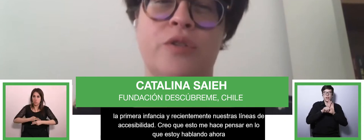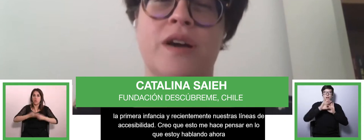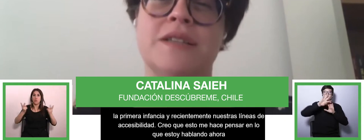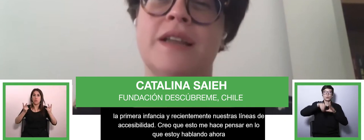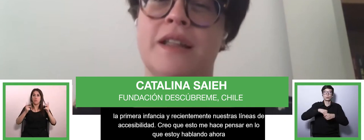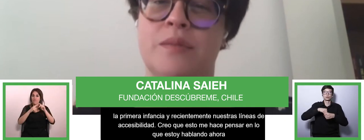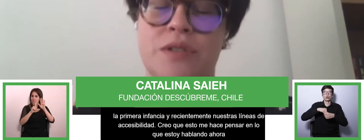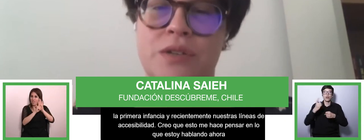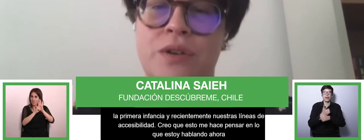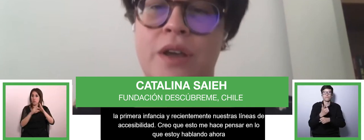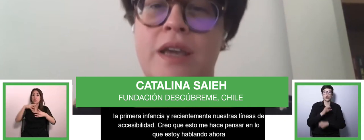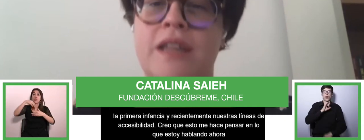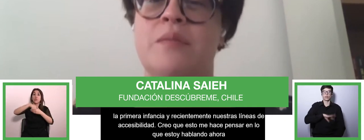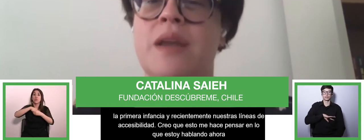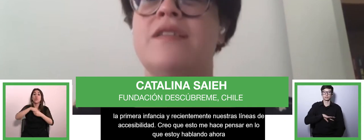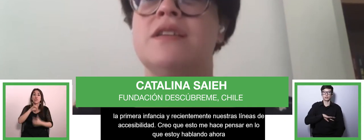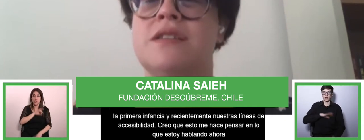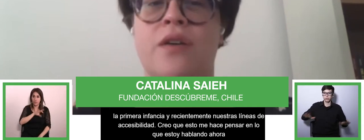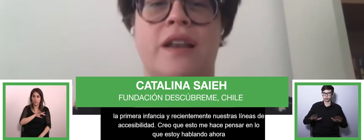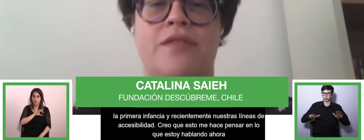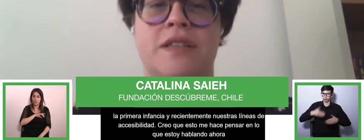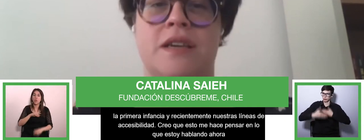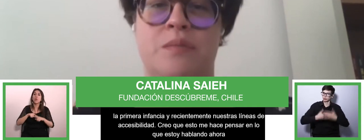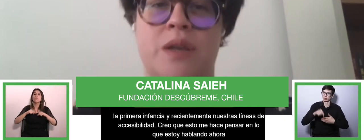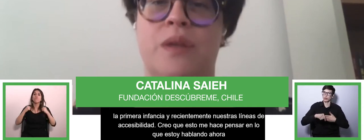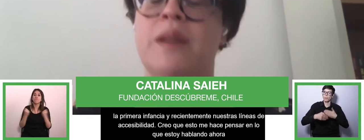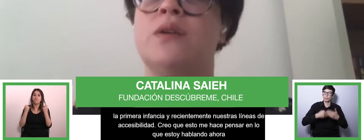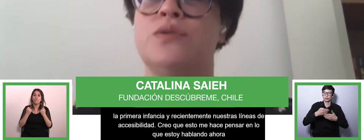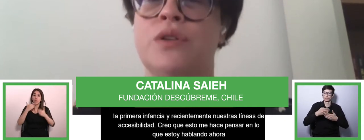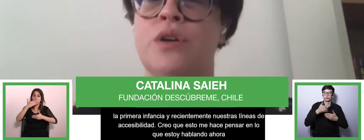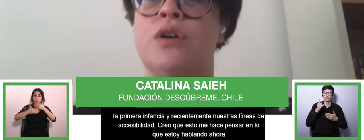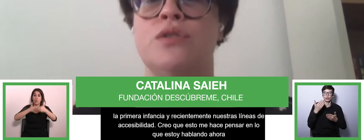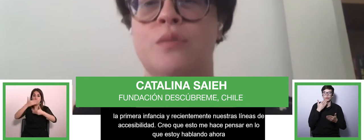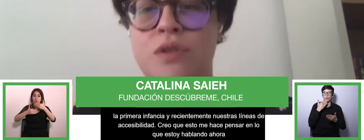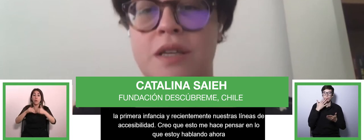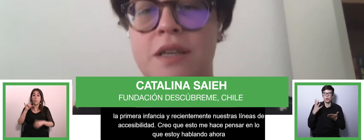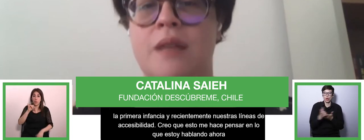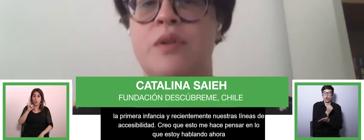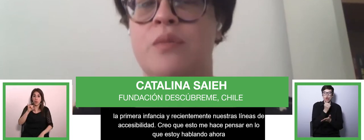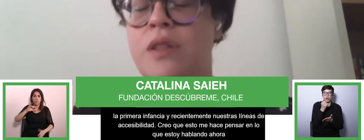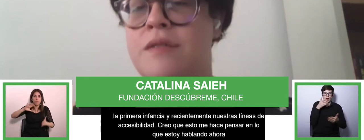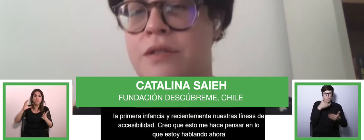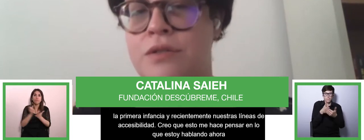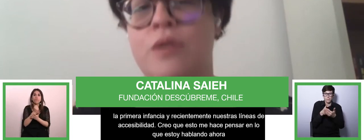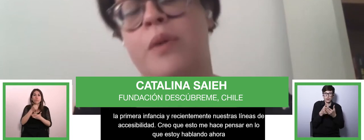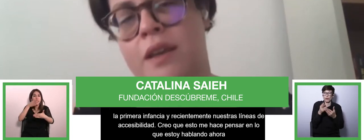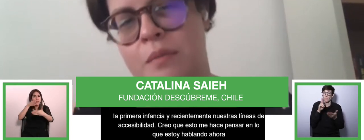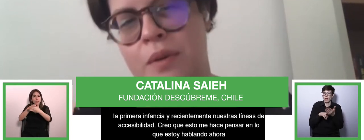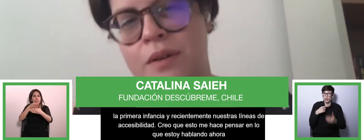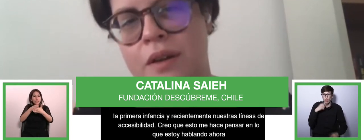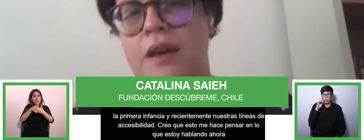ha contribuyo a acelerar este proceso y también ha evidenciado que las brechas que impiden la plena inclusión son muchas y en ámbitos muy